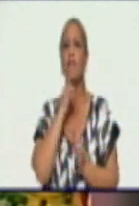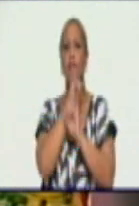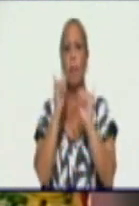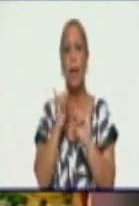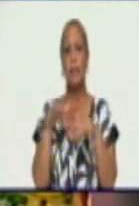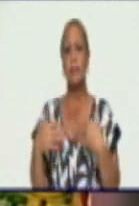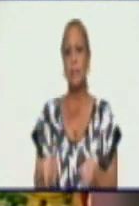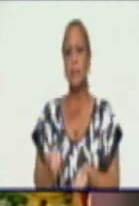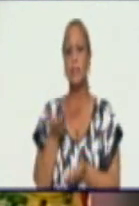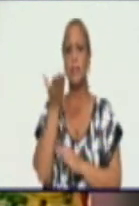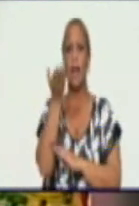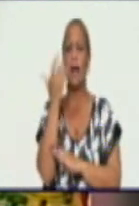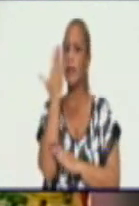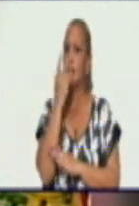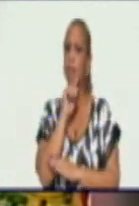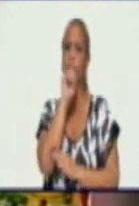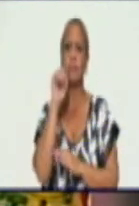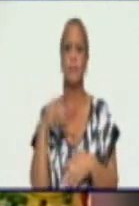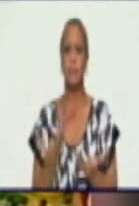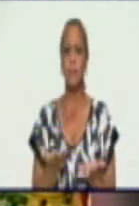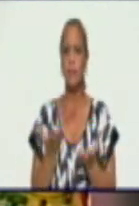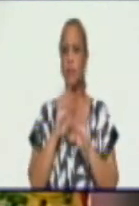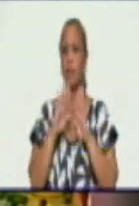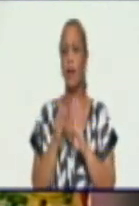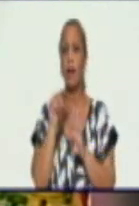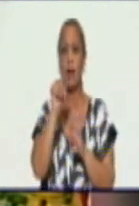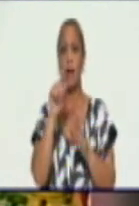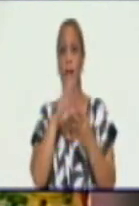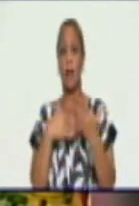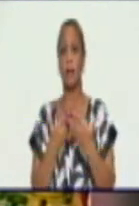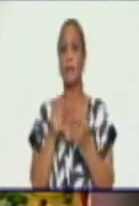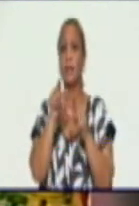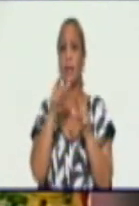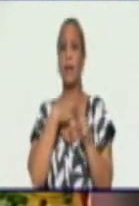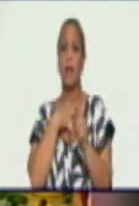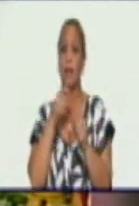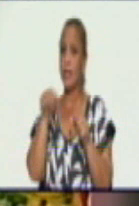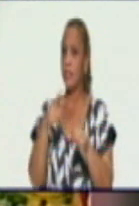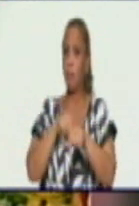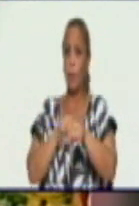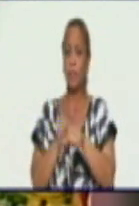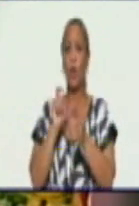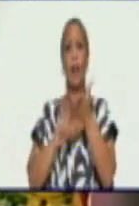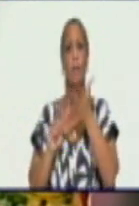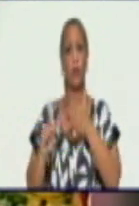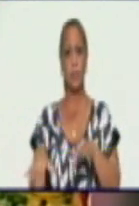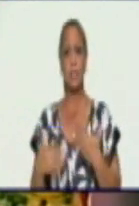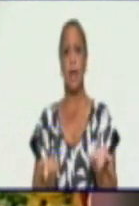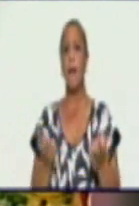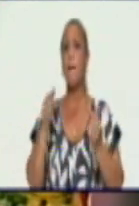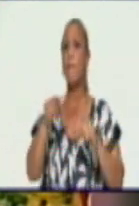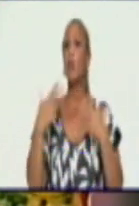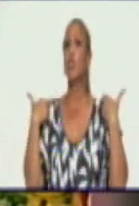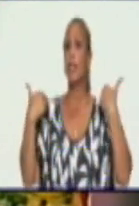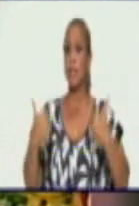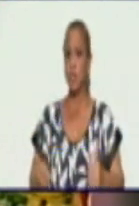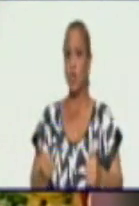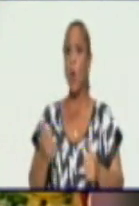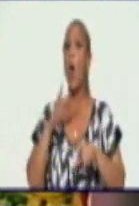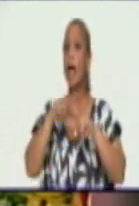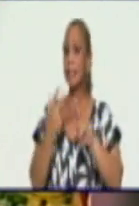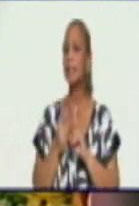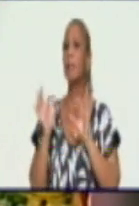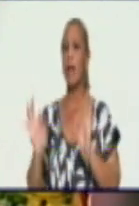quien lo demande de las causas que persisten en ese minuto en la provincia. Digo, en ese puesto de dirección radica un miembro del Consejo de